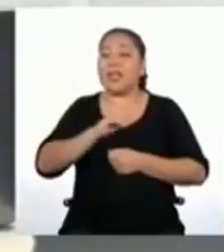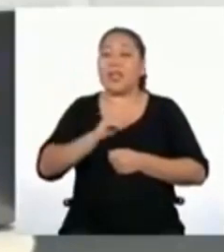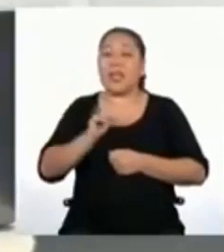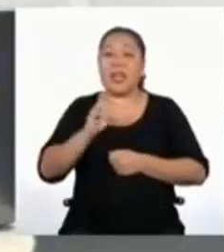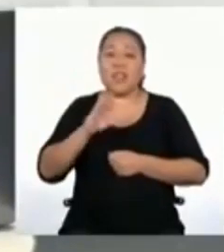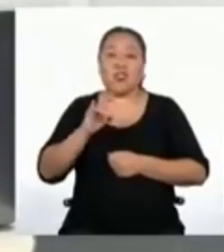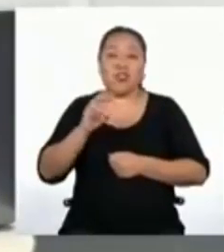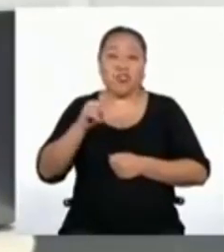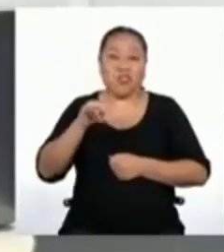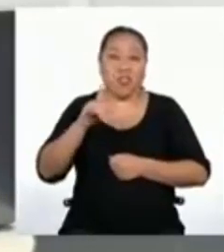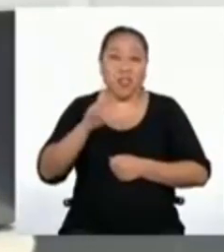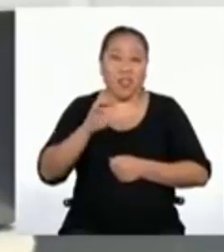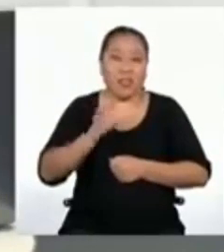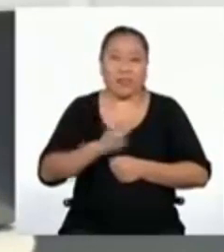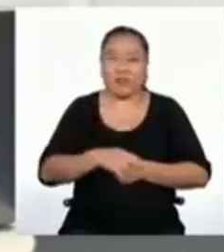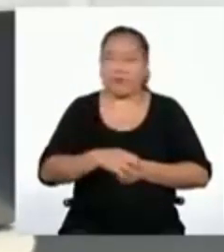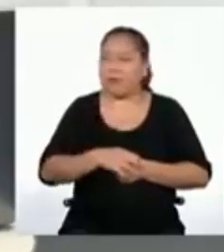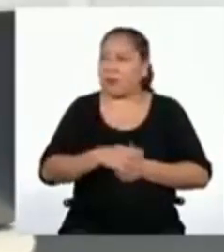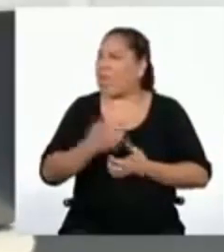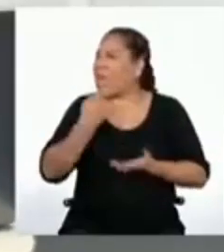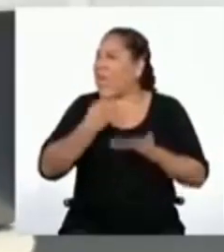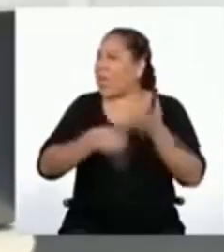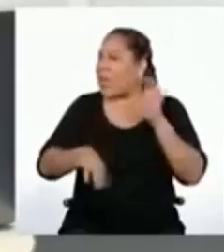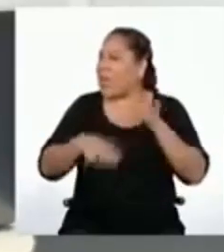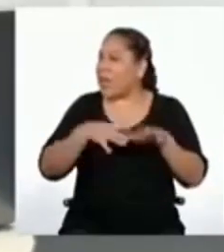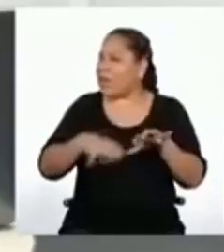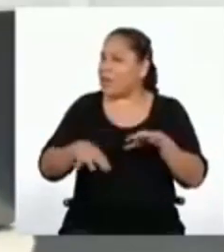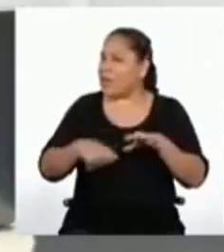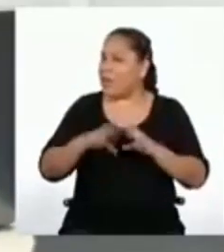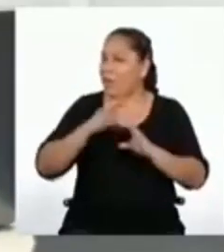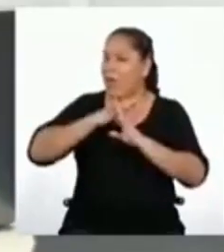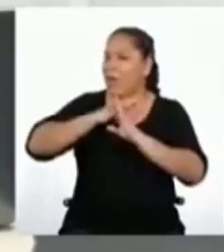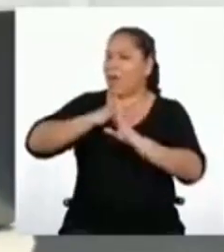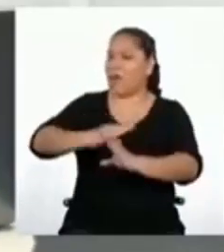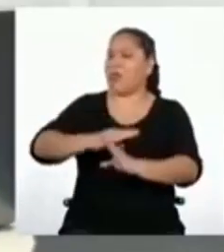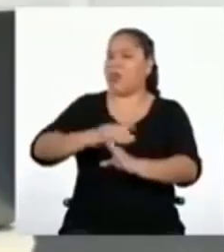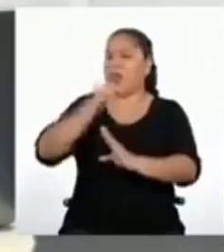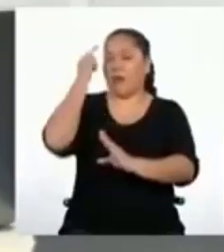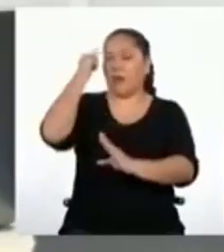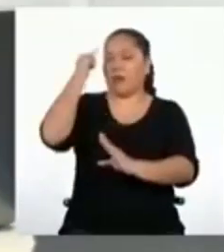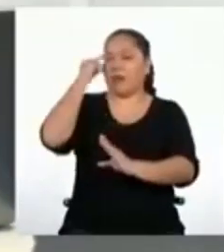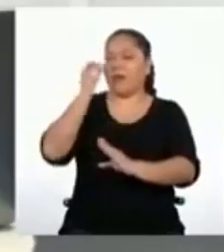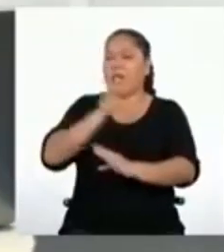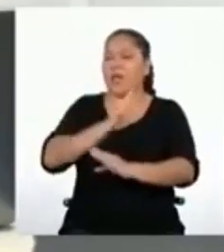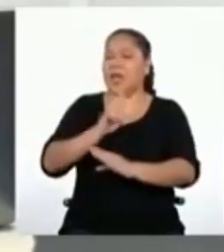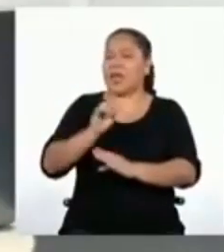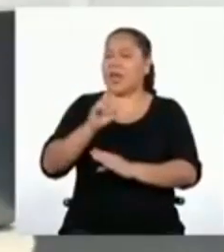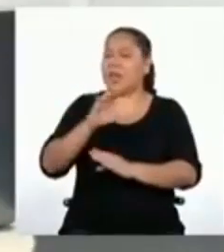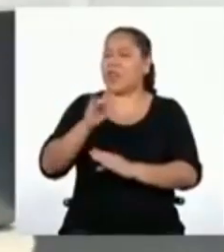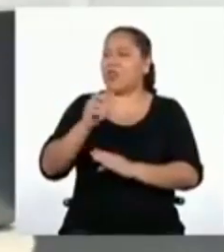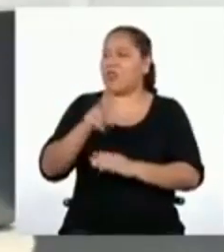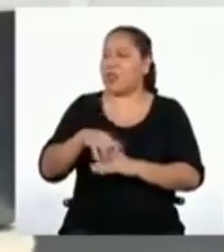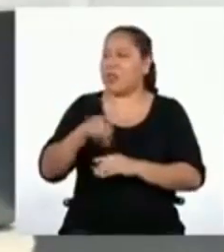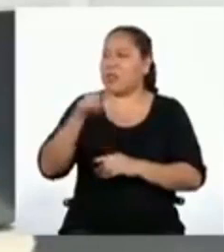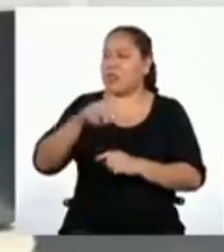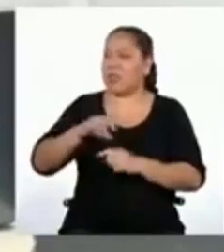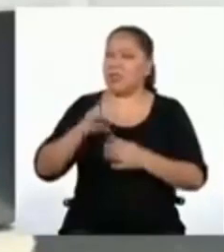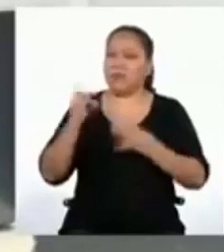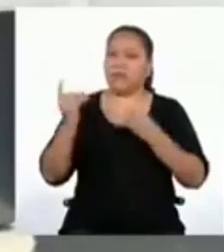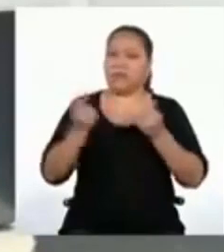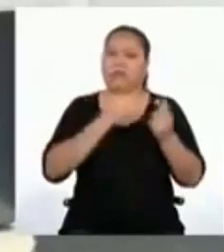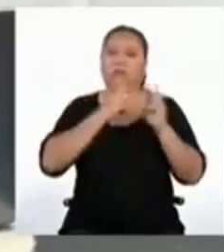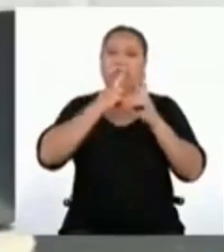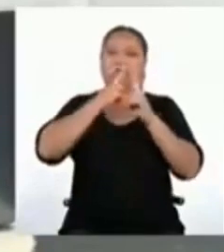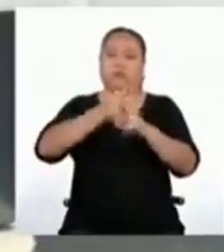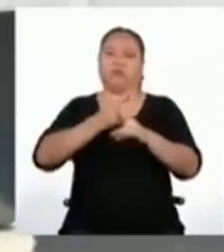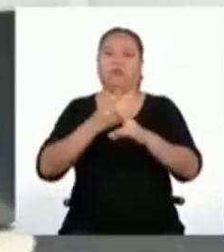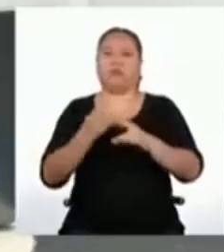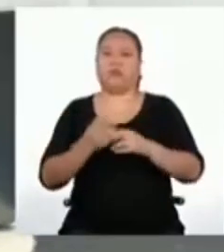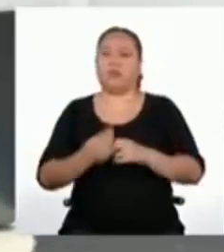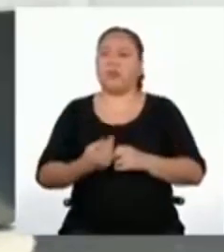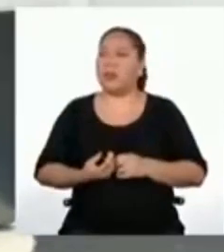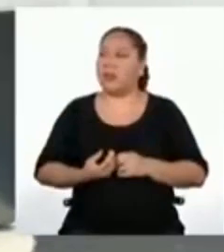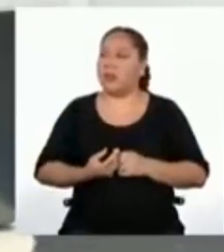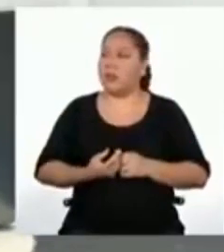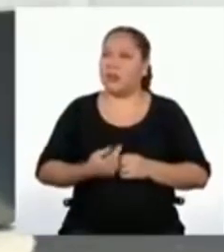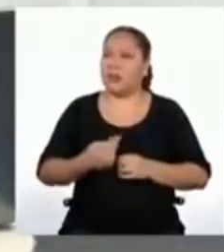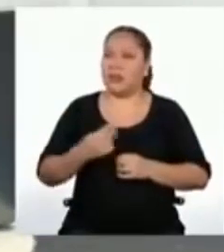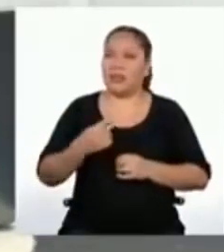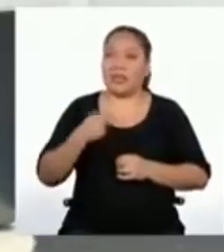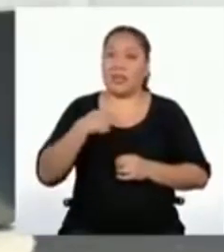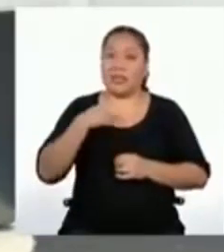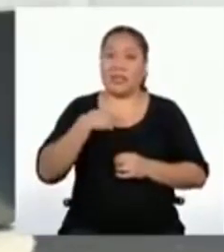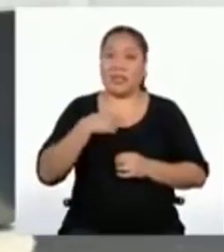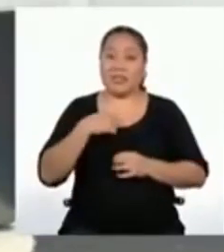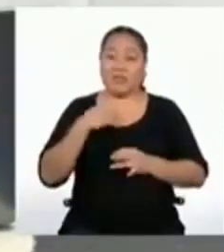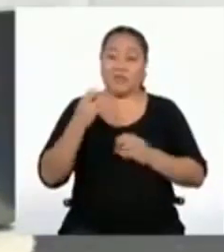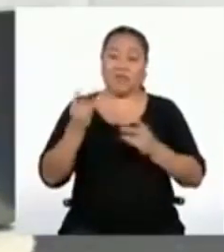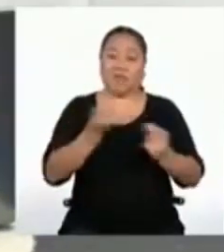Ahora, ¿qué hacer para evitar tener pensamientos irracionales y que estos generen una reacción negativa? Nuestras reacciones